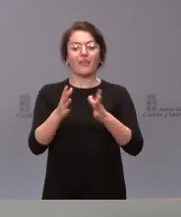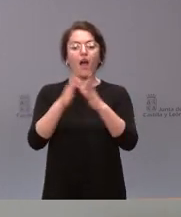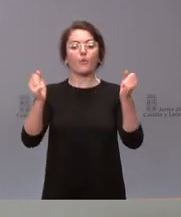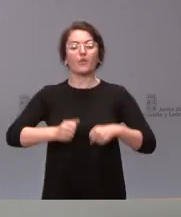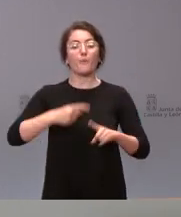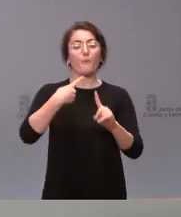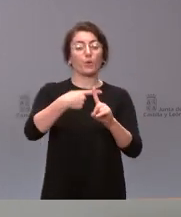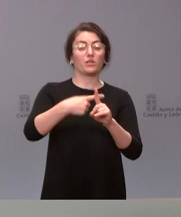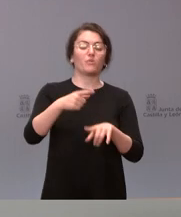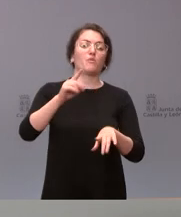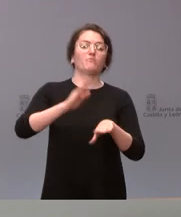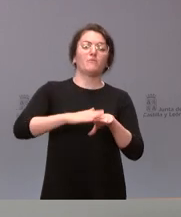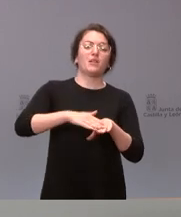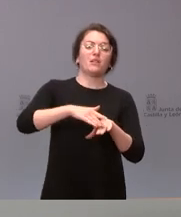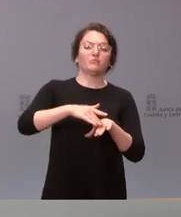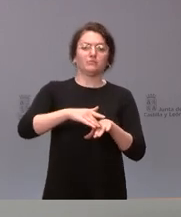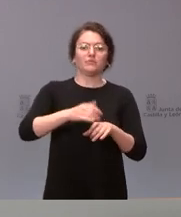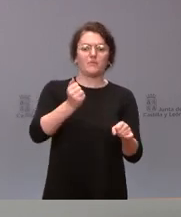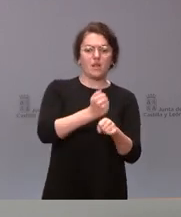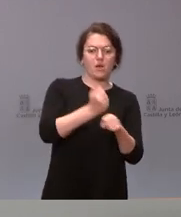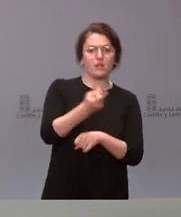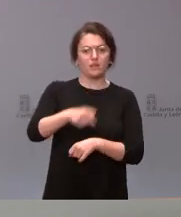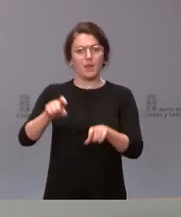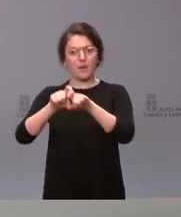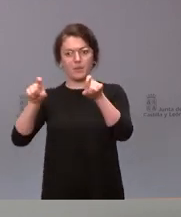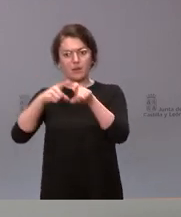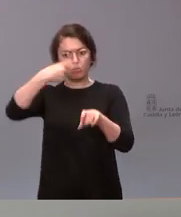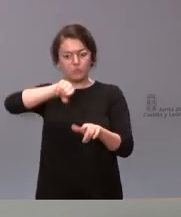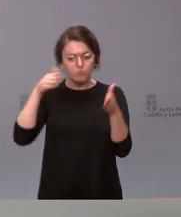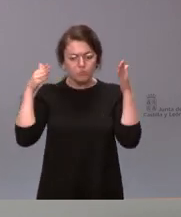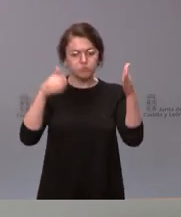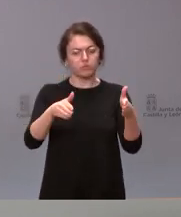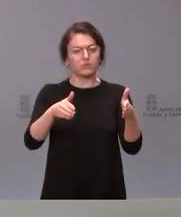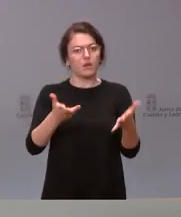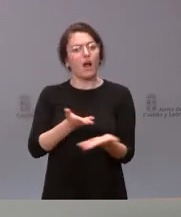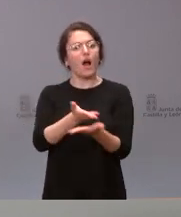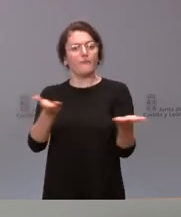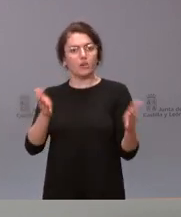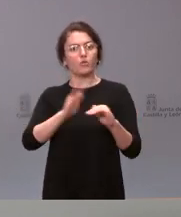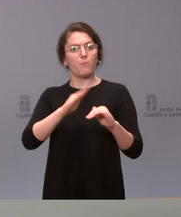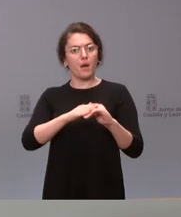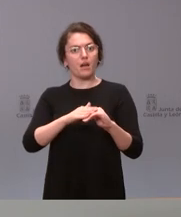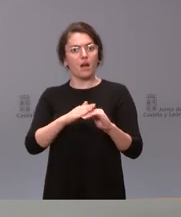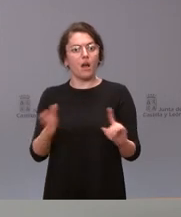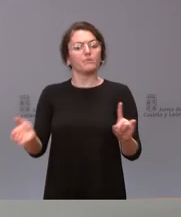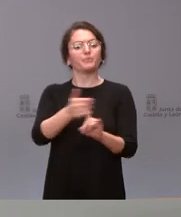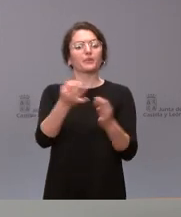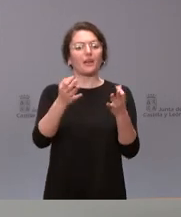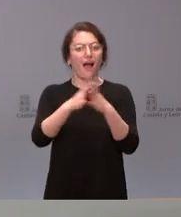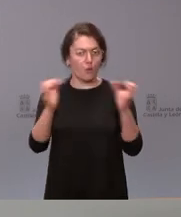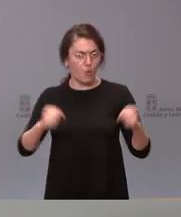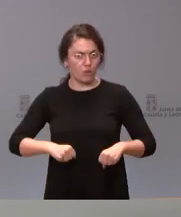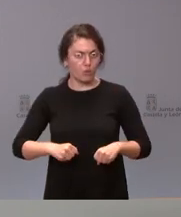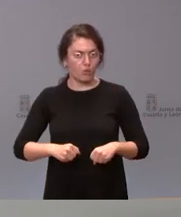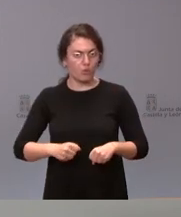del diálogo social de nuestra comunidad autónoma. Vamos a intentar trabajar en esa dirección, vamos con la mano tendida y esperamos llegar a acuerdos. Este es nuestro deseo,